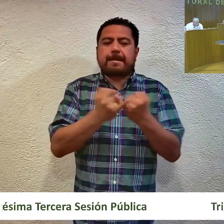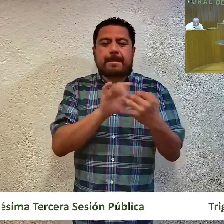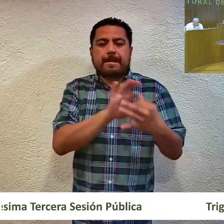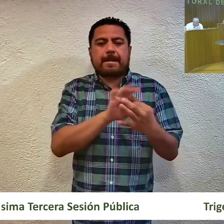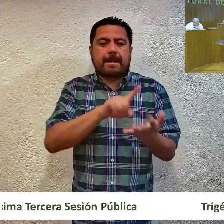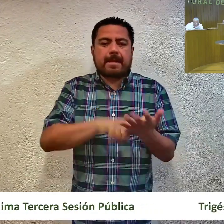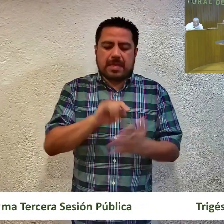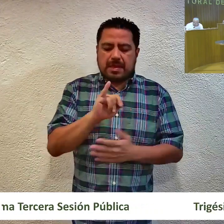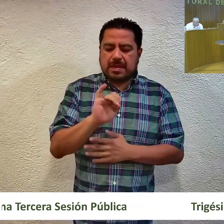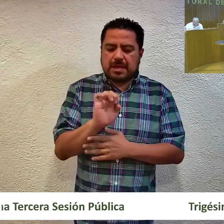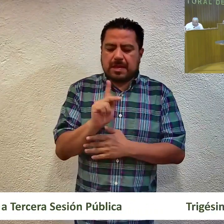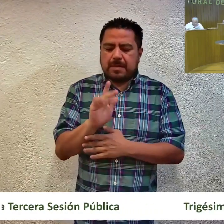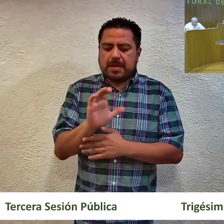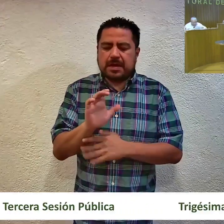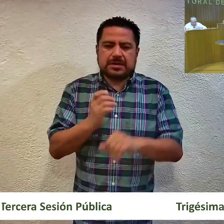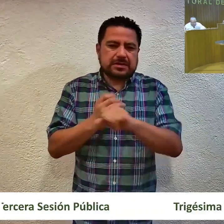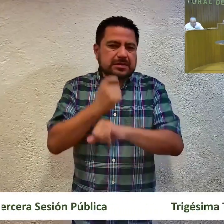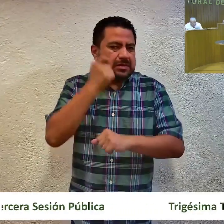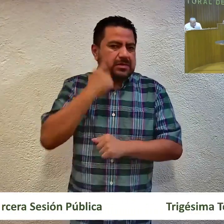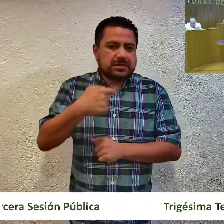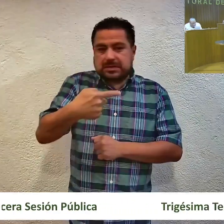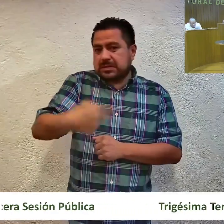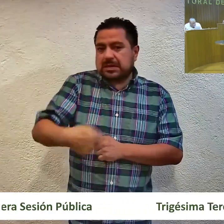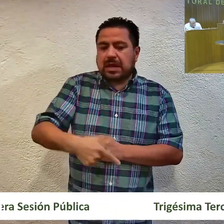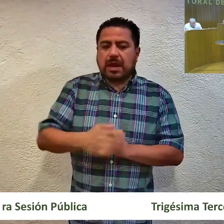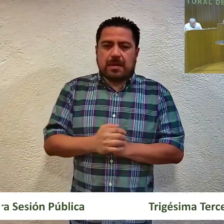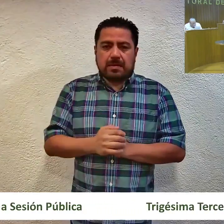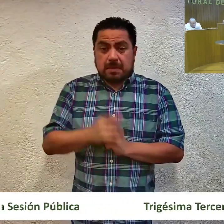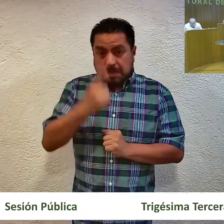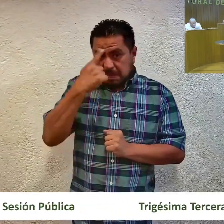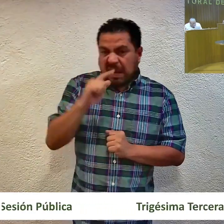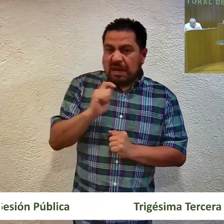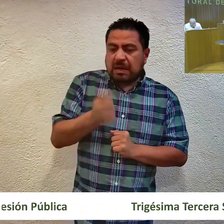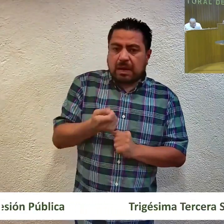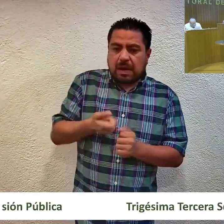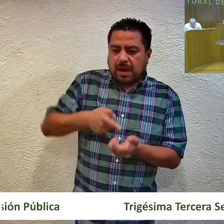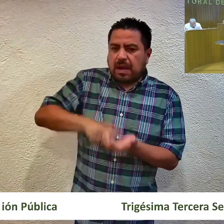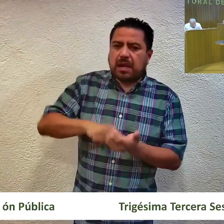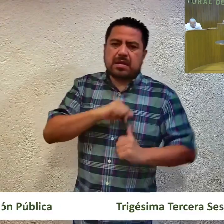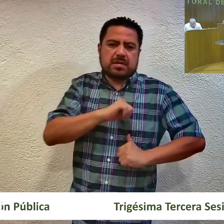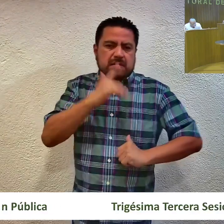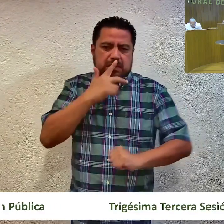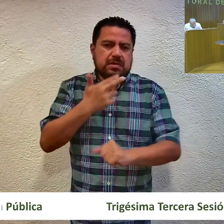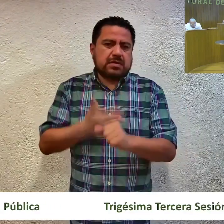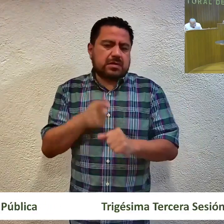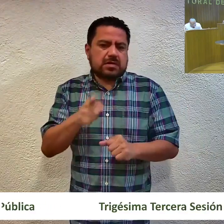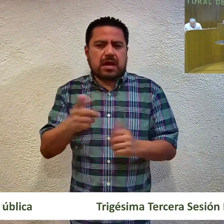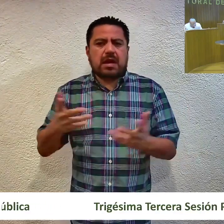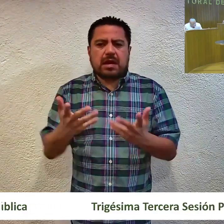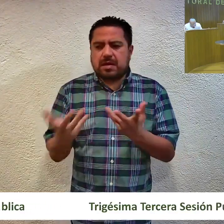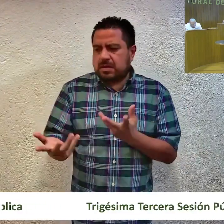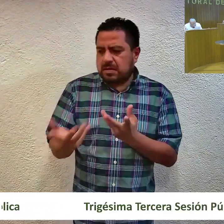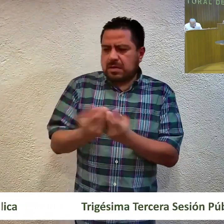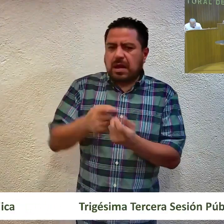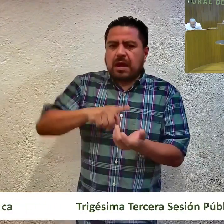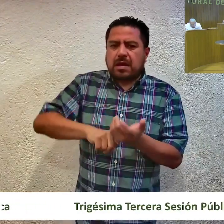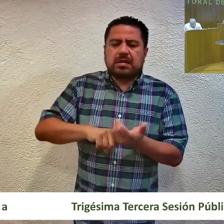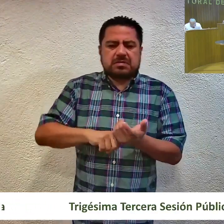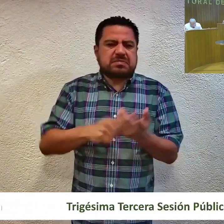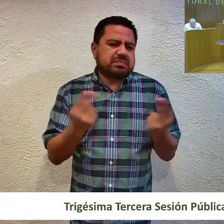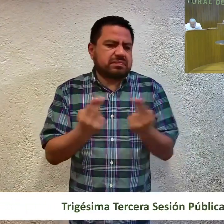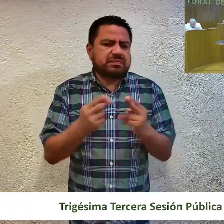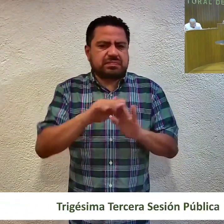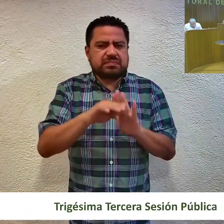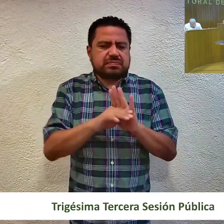Instituto Electoral y de Participación Ciudadana del Estado de Guerrero para que, dentro de sus atribuciones, realizaran de manera conjunta las acciones necesarias para